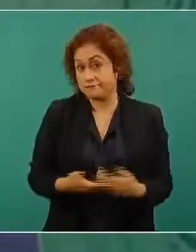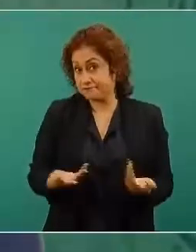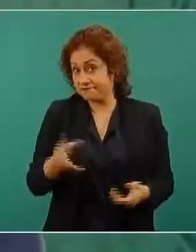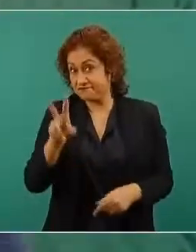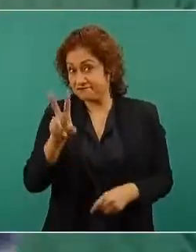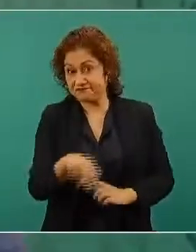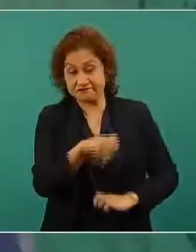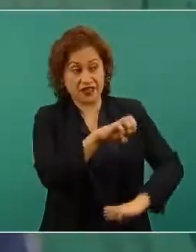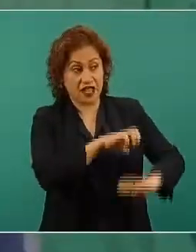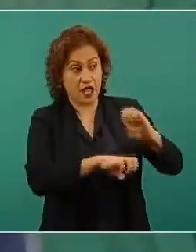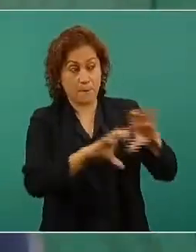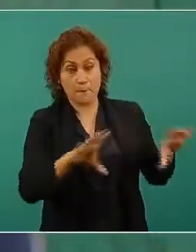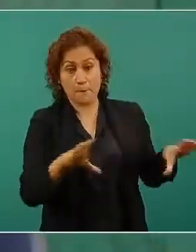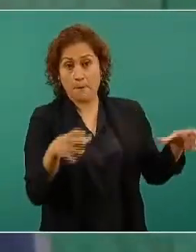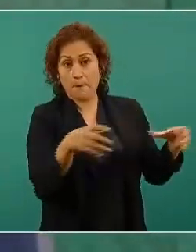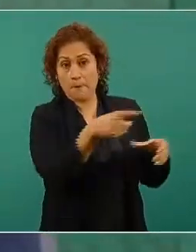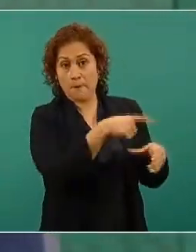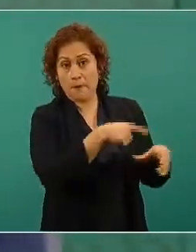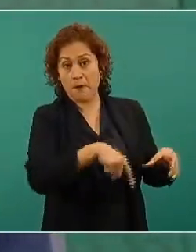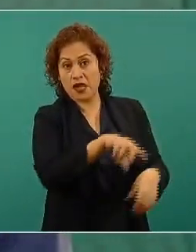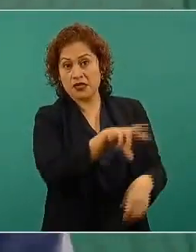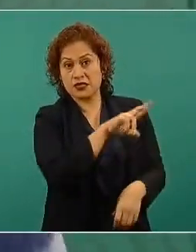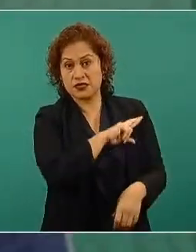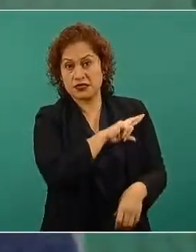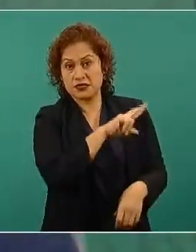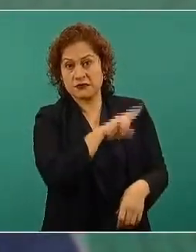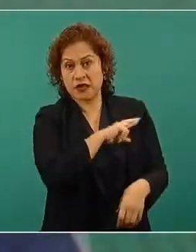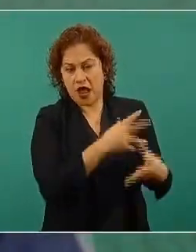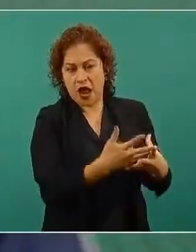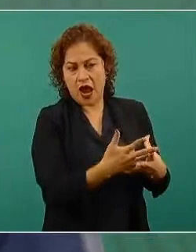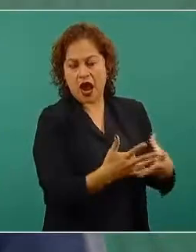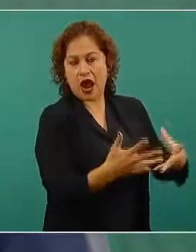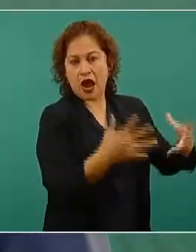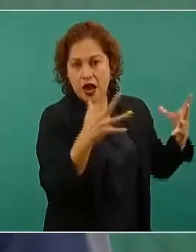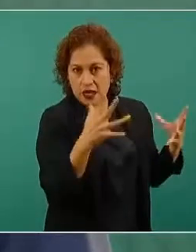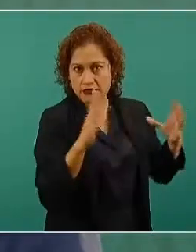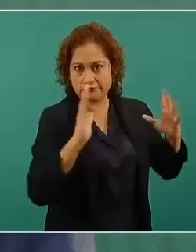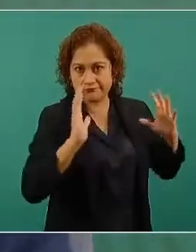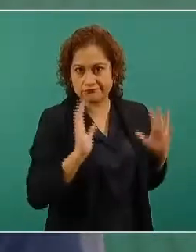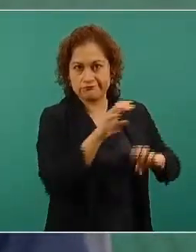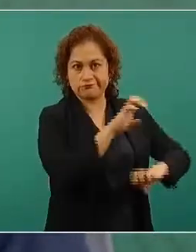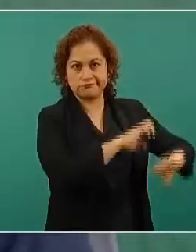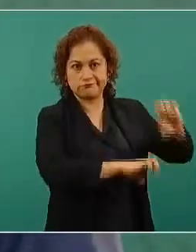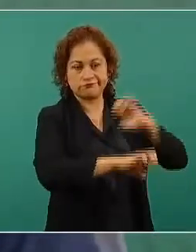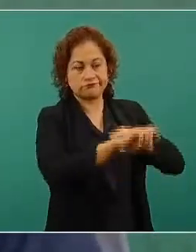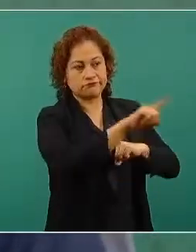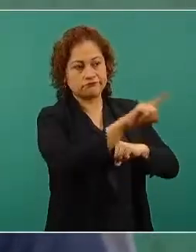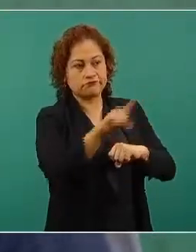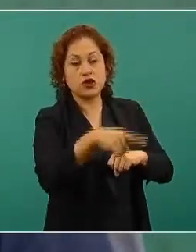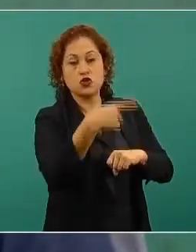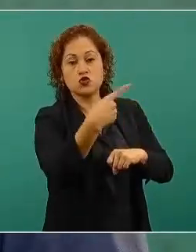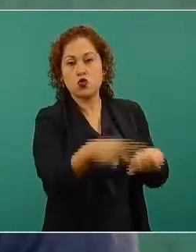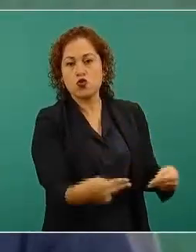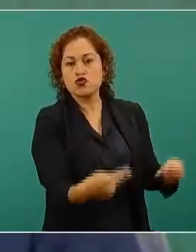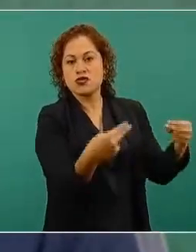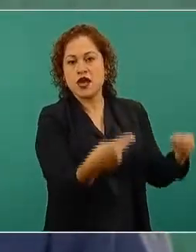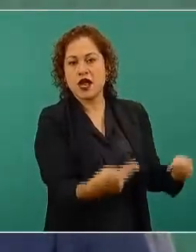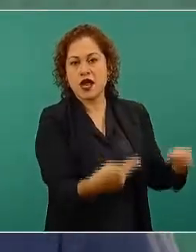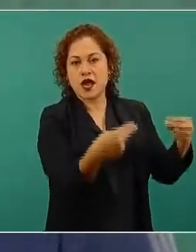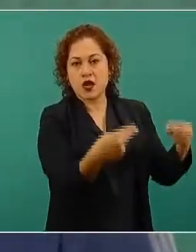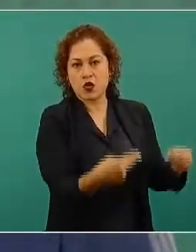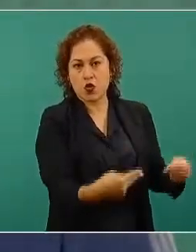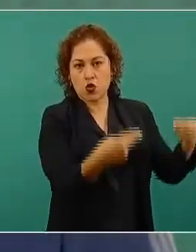empresariales y las cadenas comerciales pagan